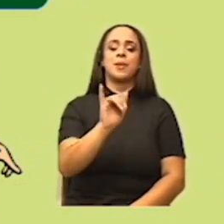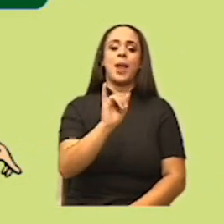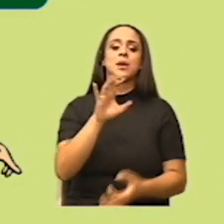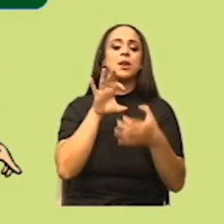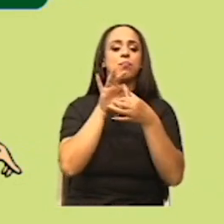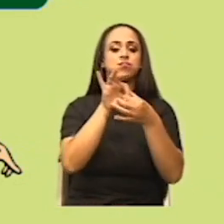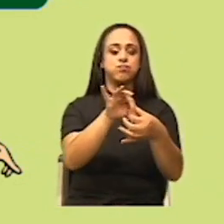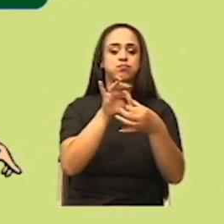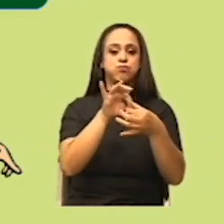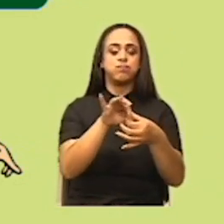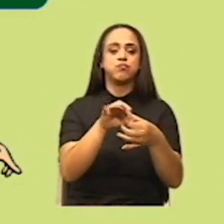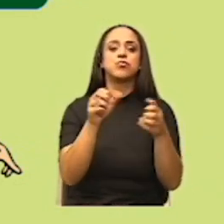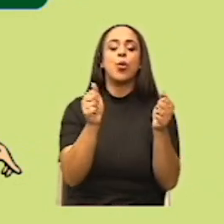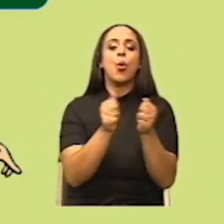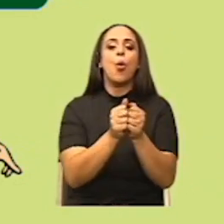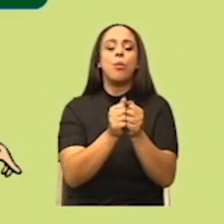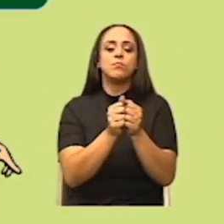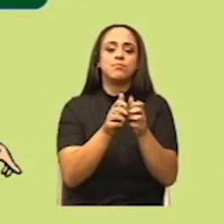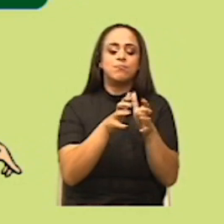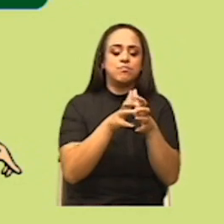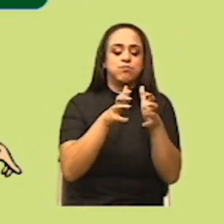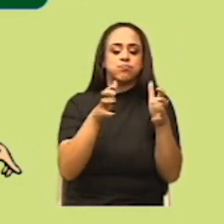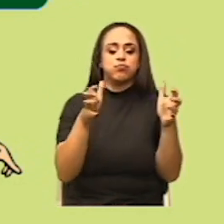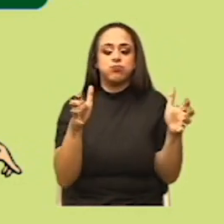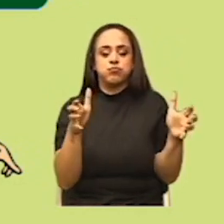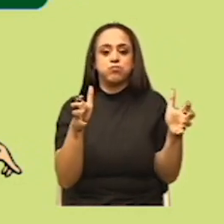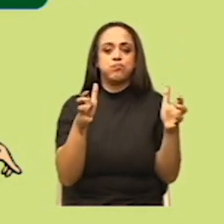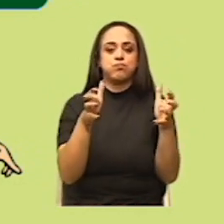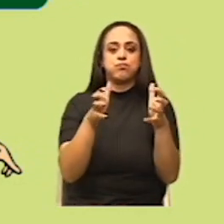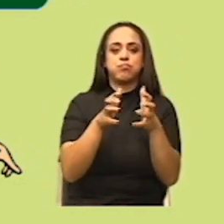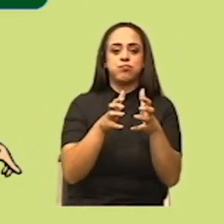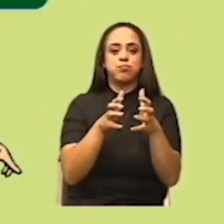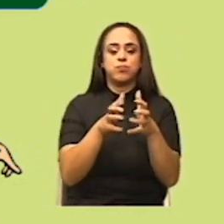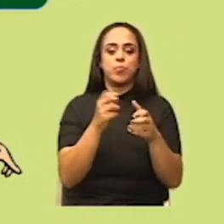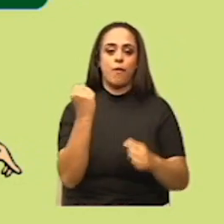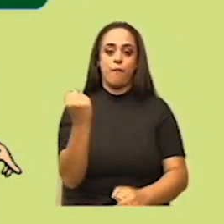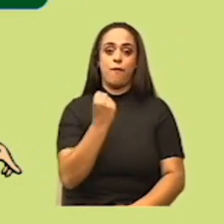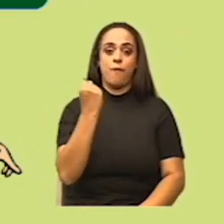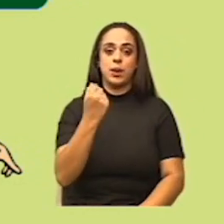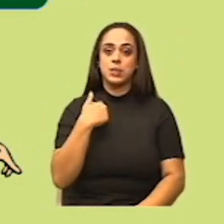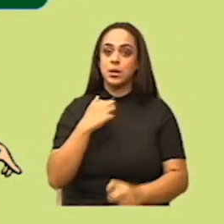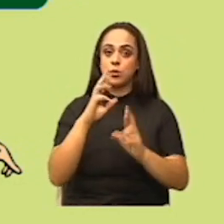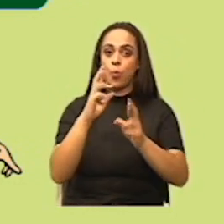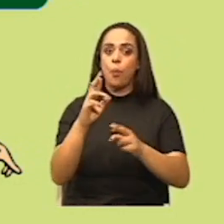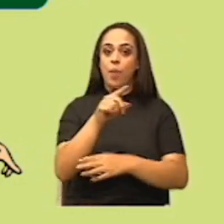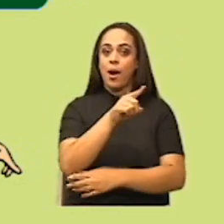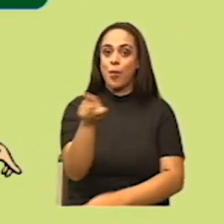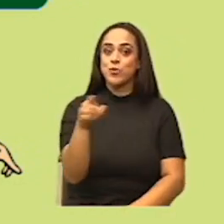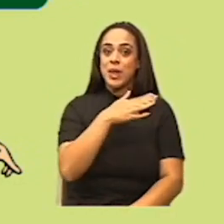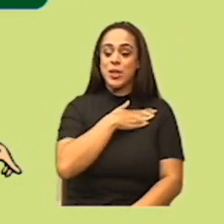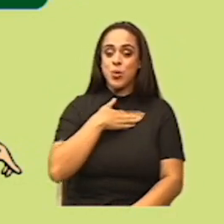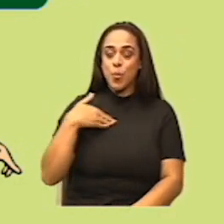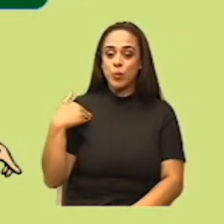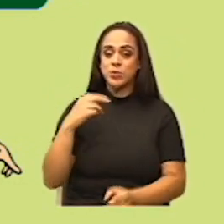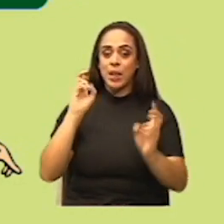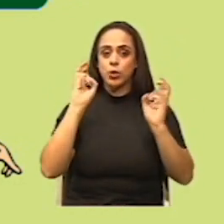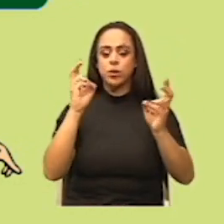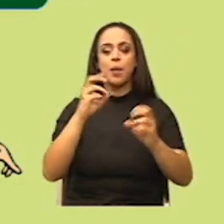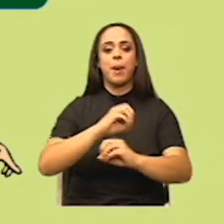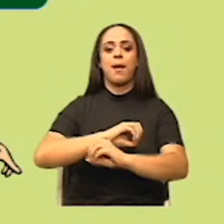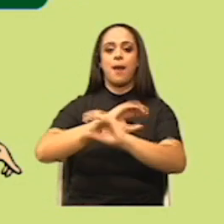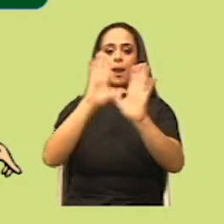relación de proporcionalidad entre la aceleración y la fuerza. Espero que les esté gustando y que esté quedando claro.